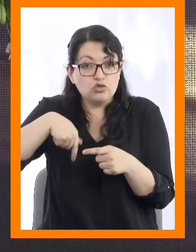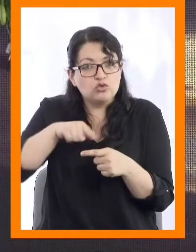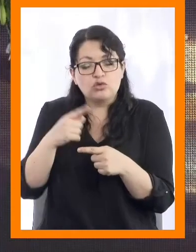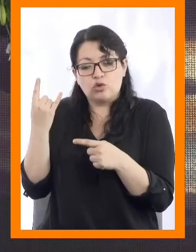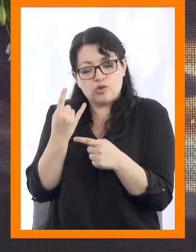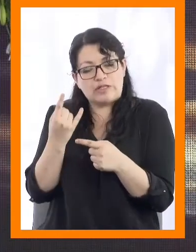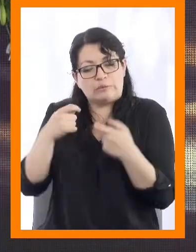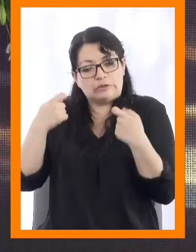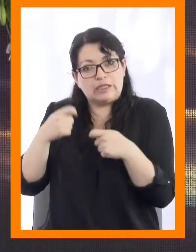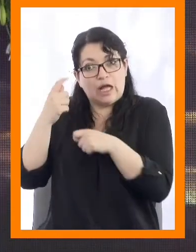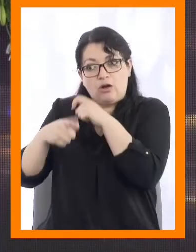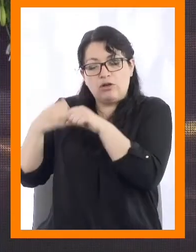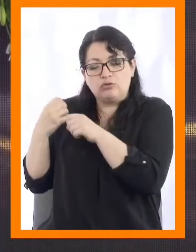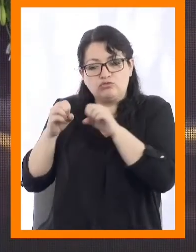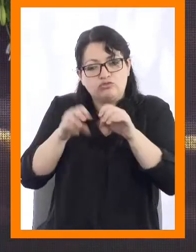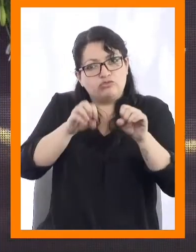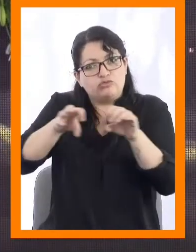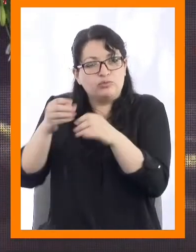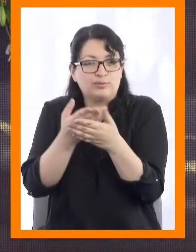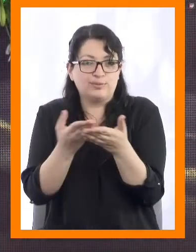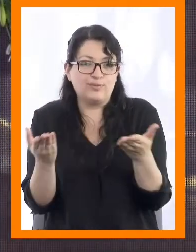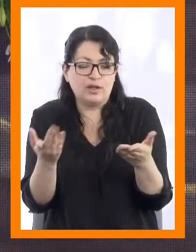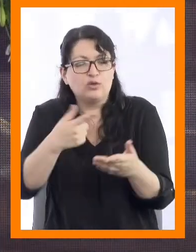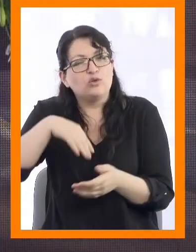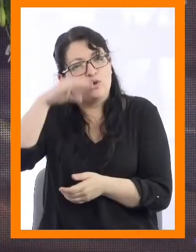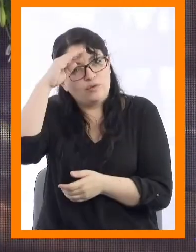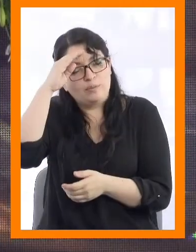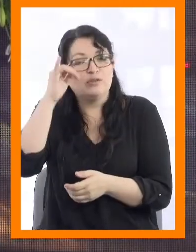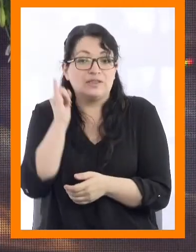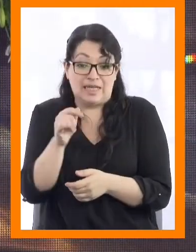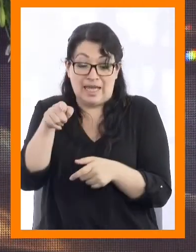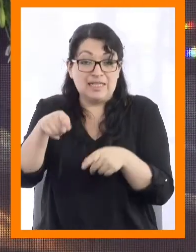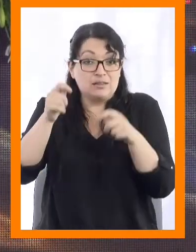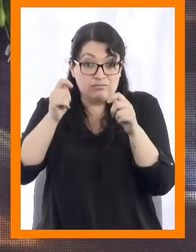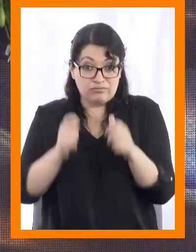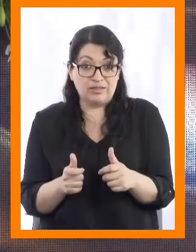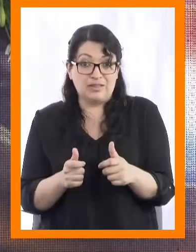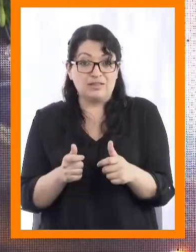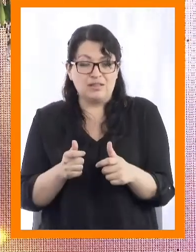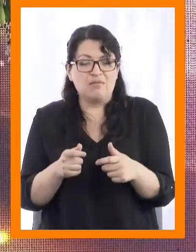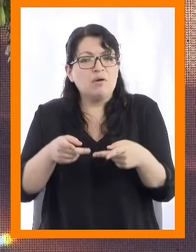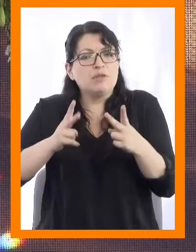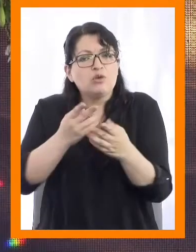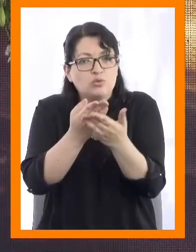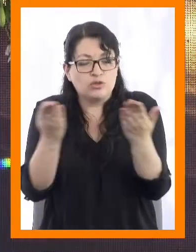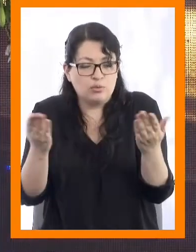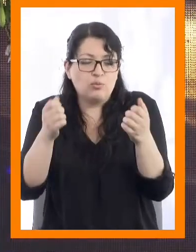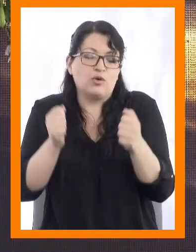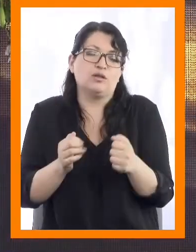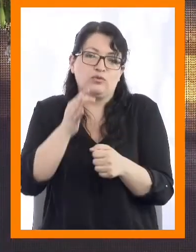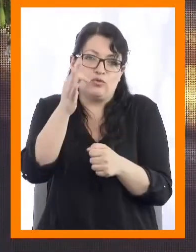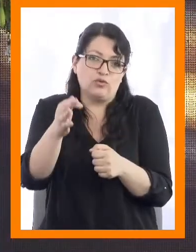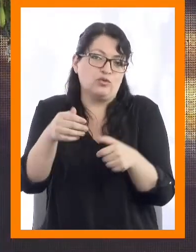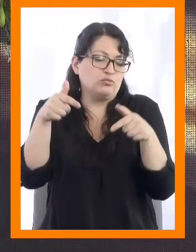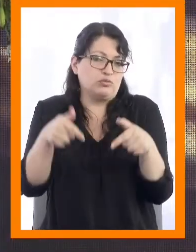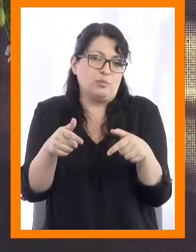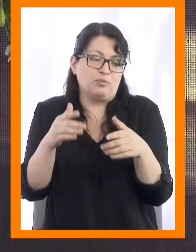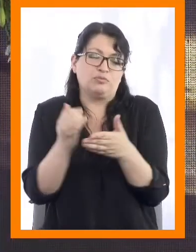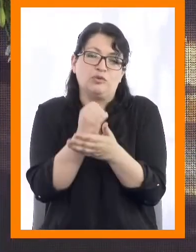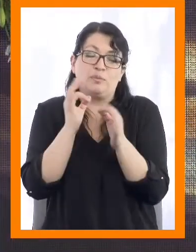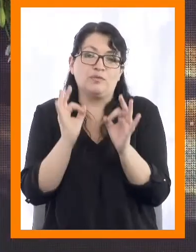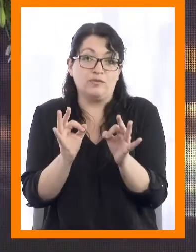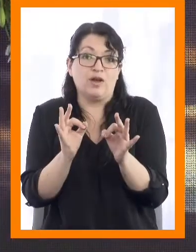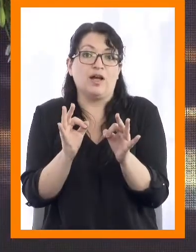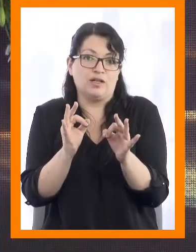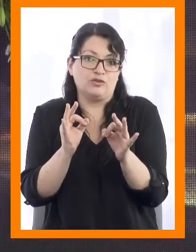entregarles en los últimos años, y confiamos que estas competencias les permitirán ser exitosos y exitosas en su camino profesional.